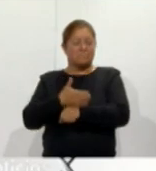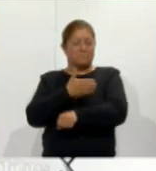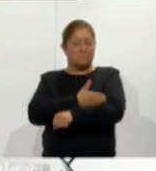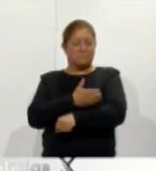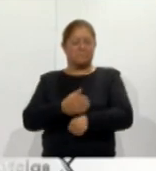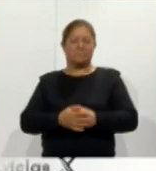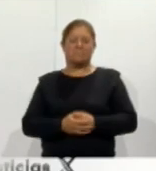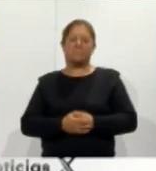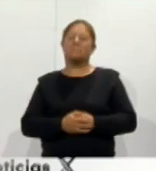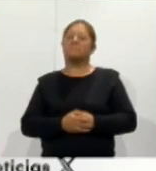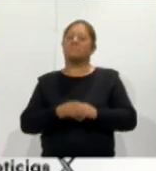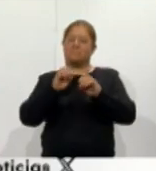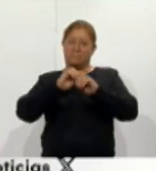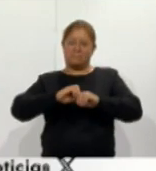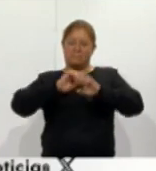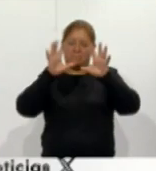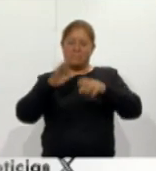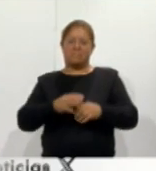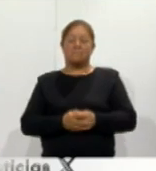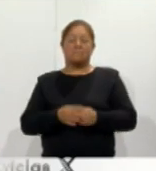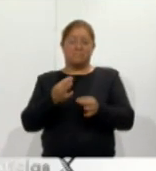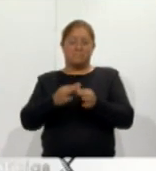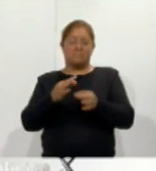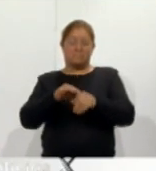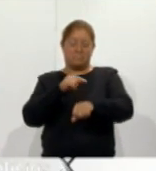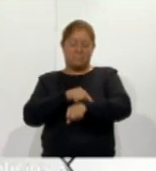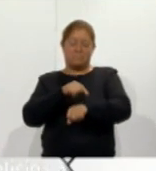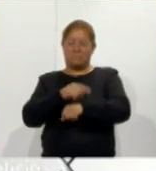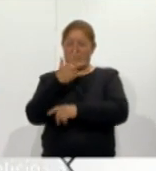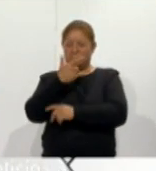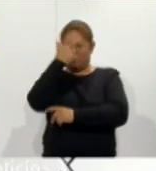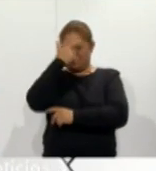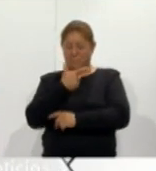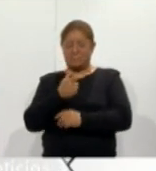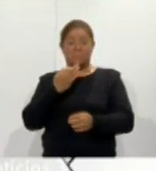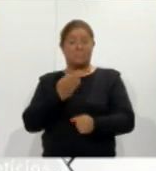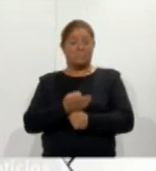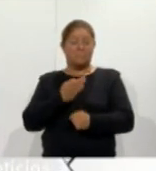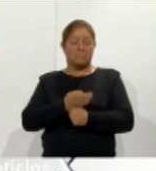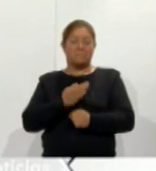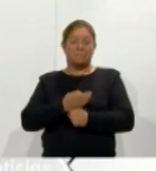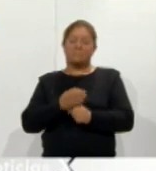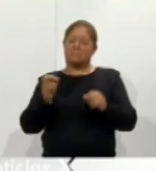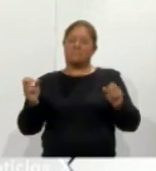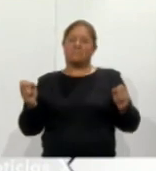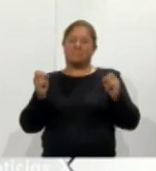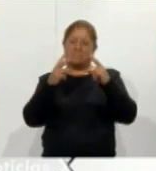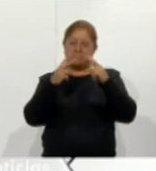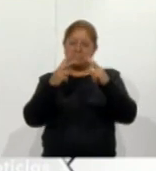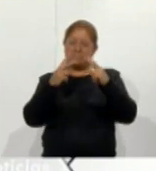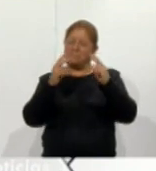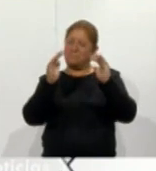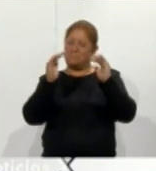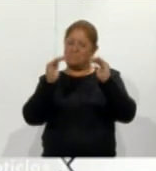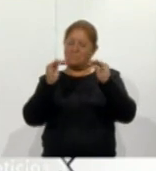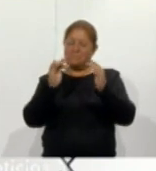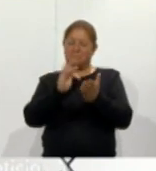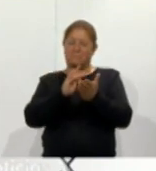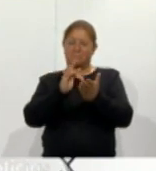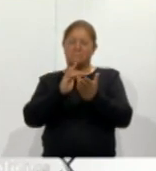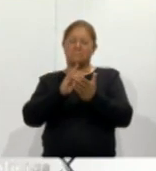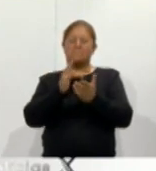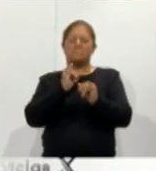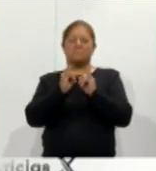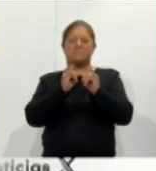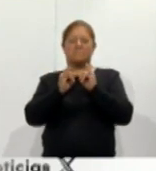nos acompañe por supuesto en punto de las 8 de la noche por el momento nos despedimos igual me despido de nuestra intérprete de